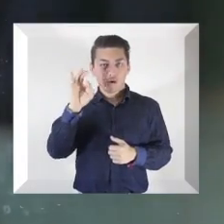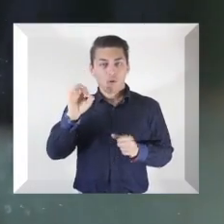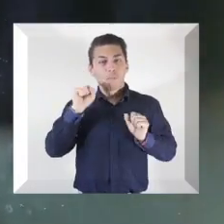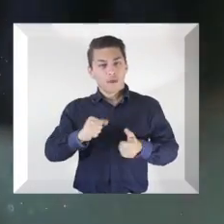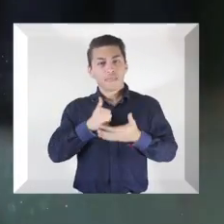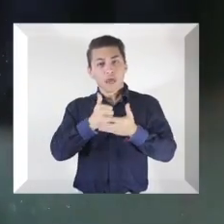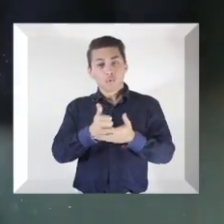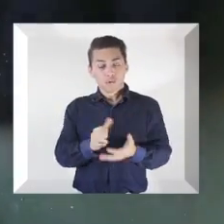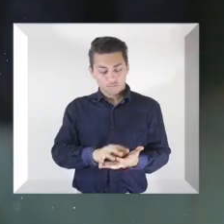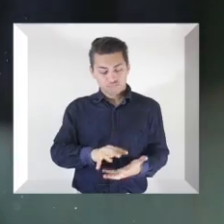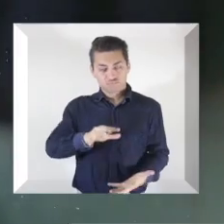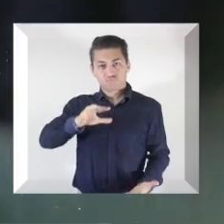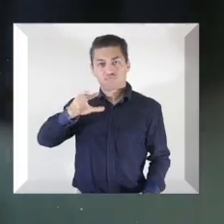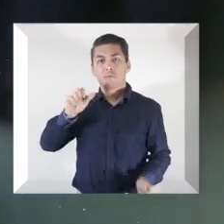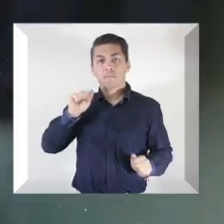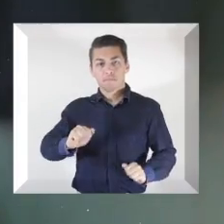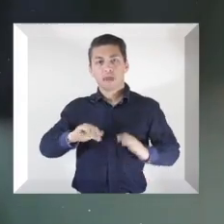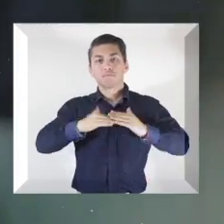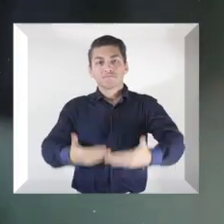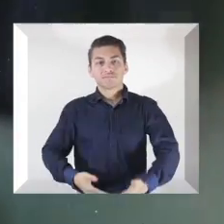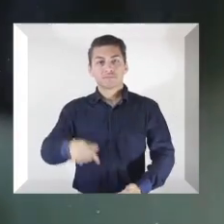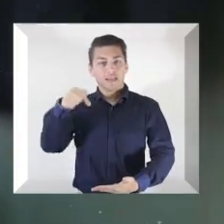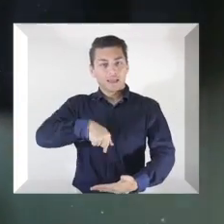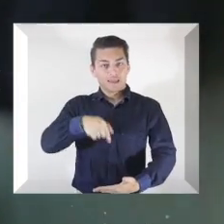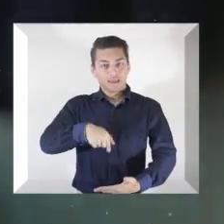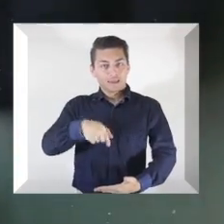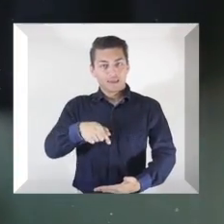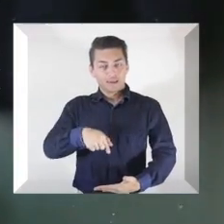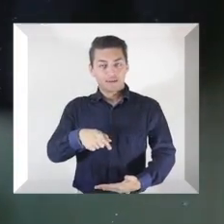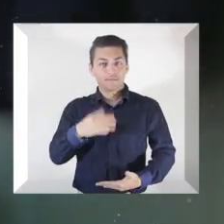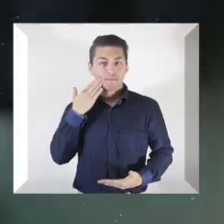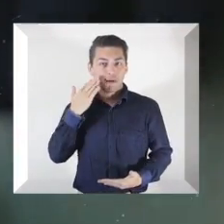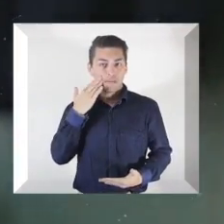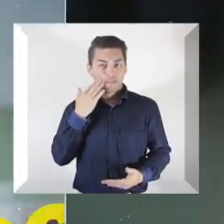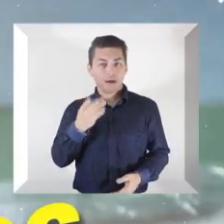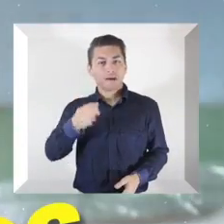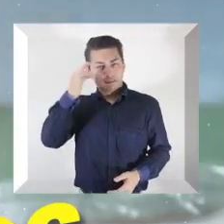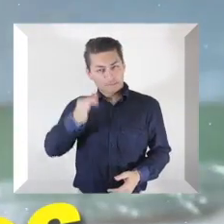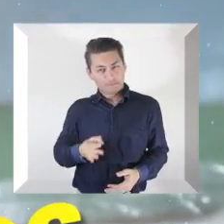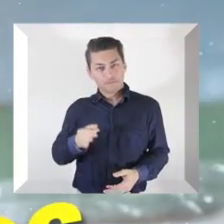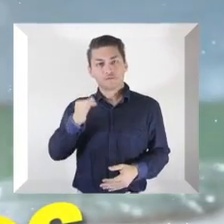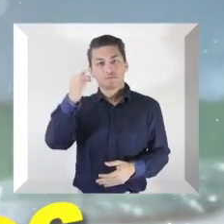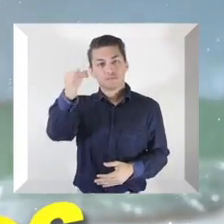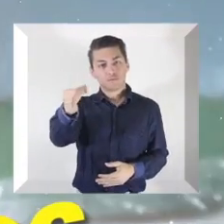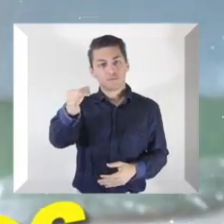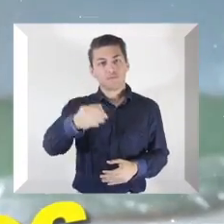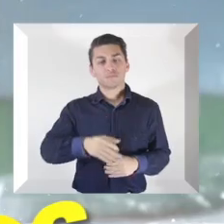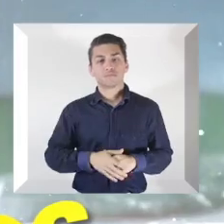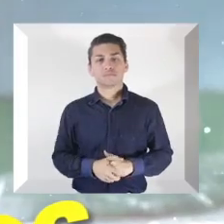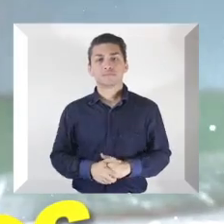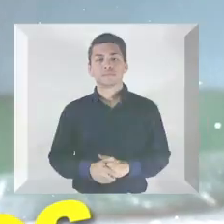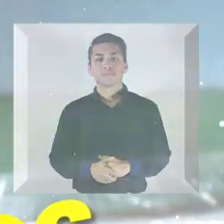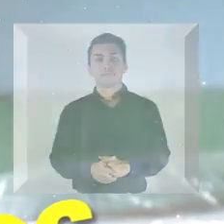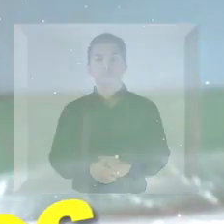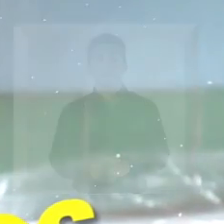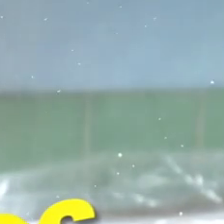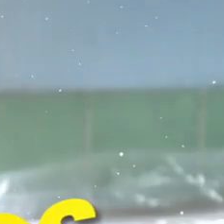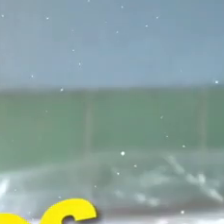la madre y favorece la formación adecuada del bebé en el vientre materno. Garanticemos nuestro futuro.